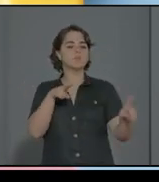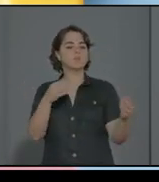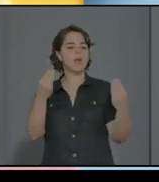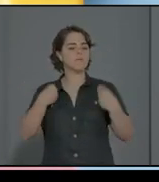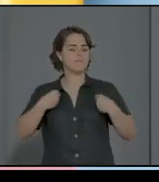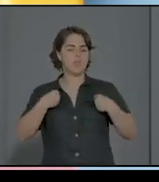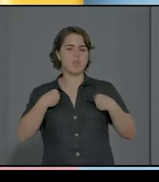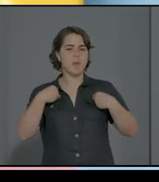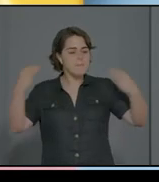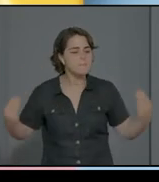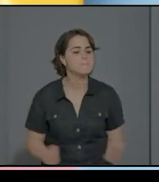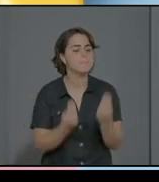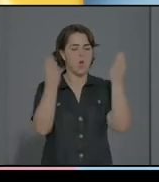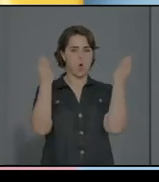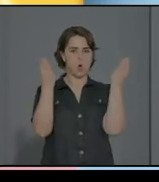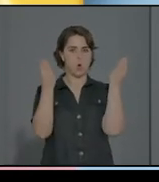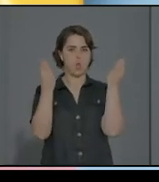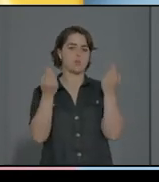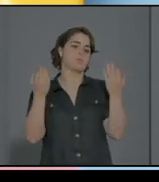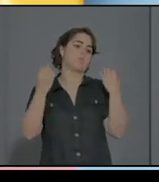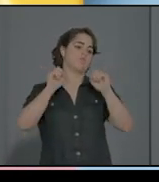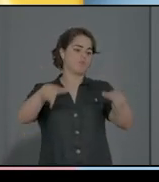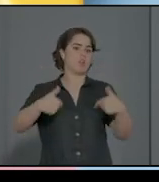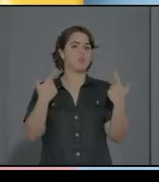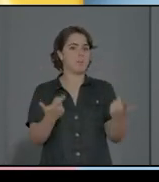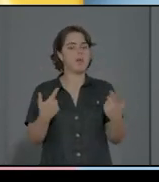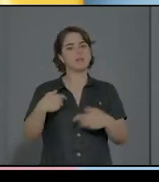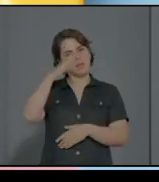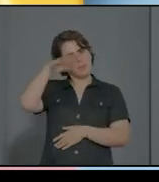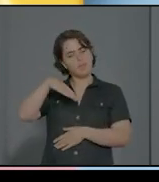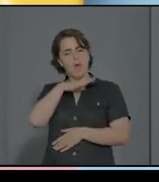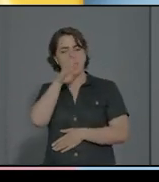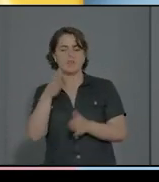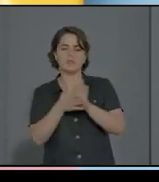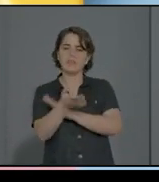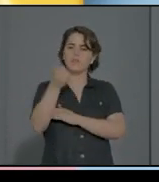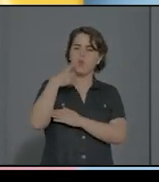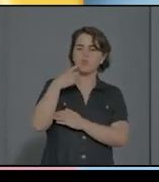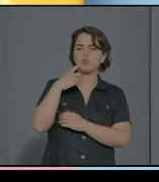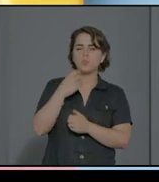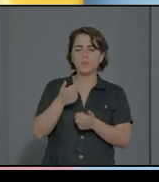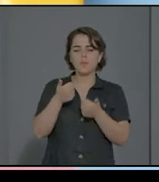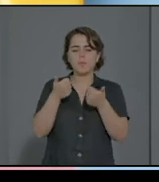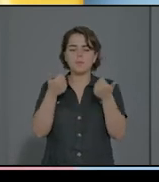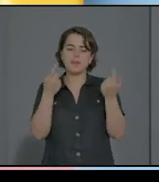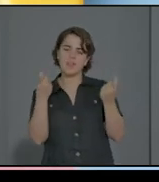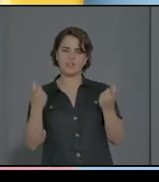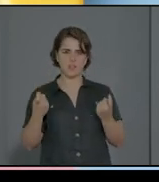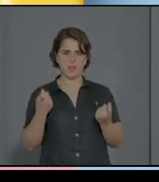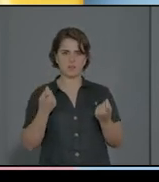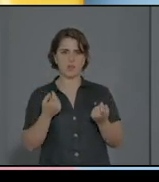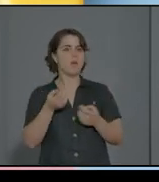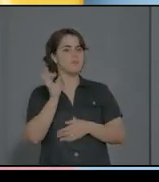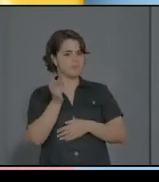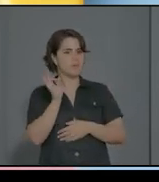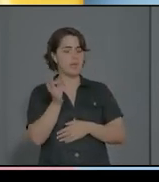los padres, pues, llevan tiempo a acostumbrarse a esto, a hacerse eso. Este, efectivamente, cuando se le da el diagnóstico